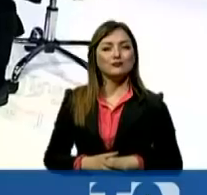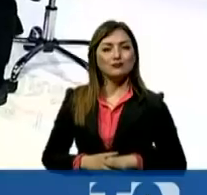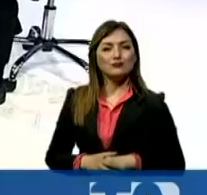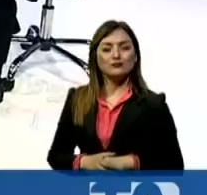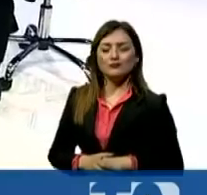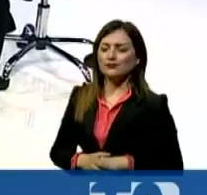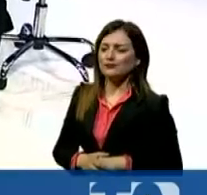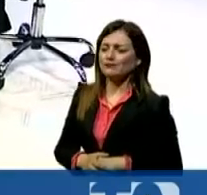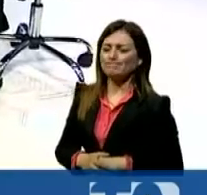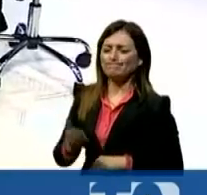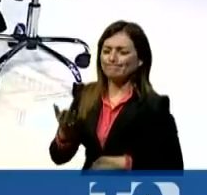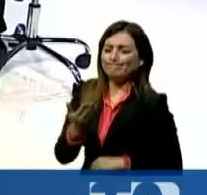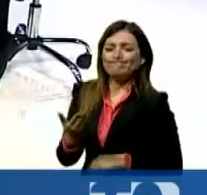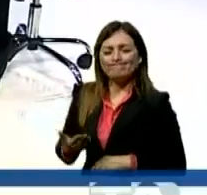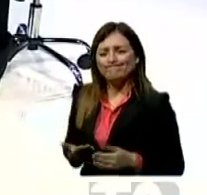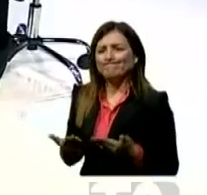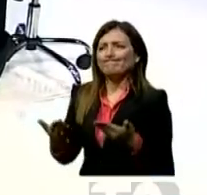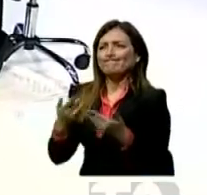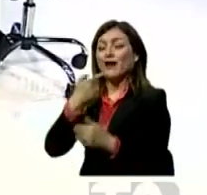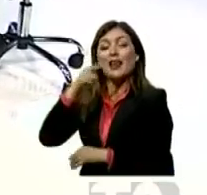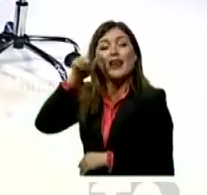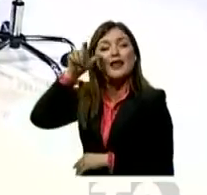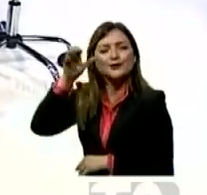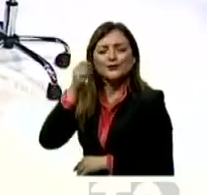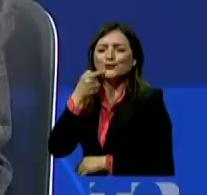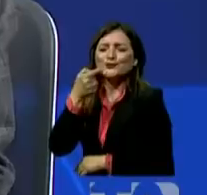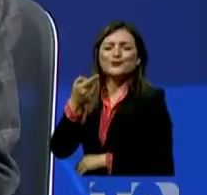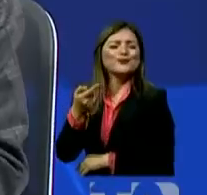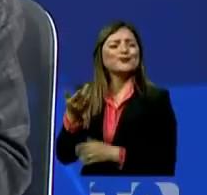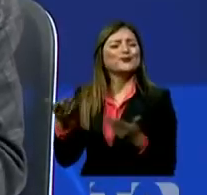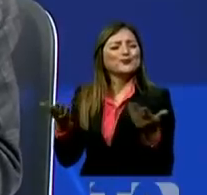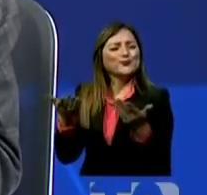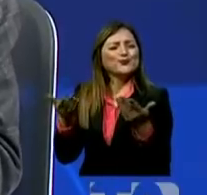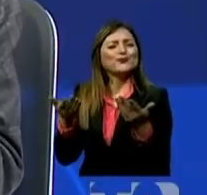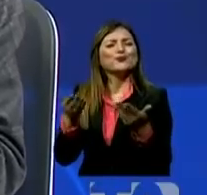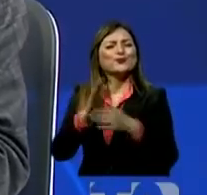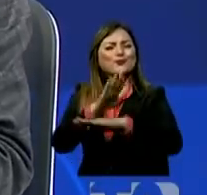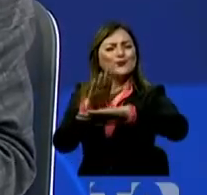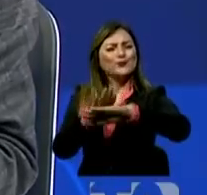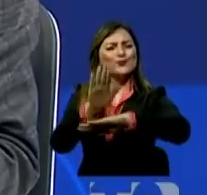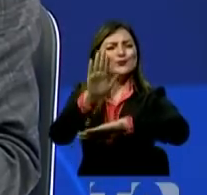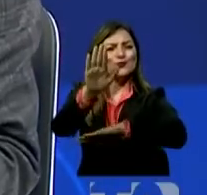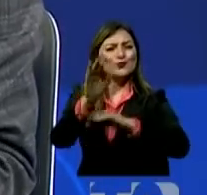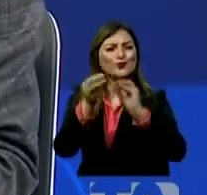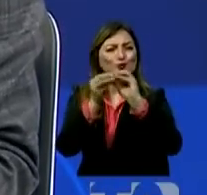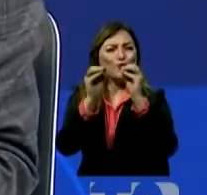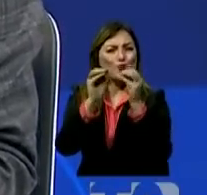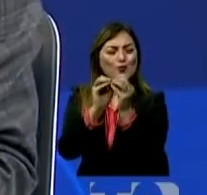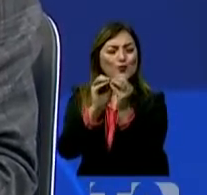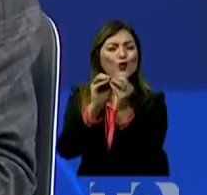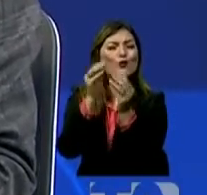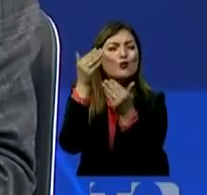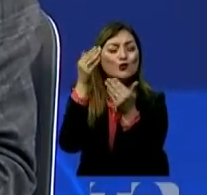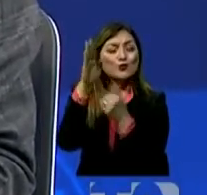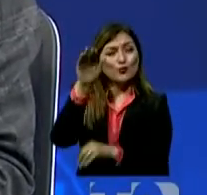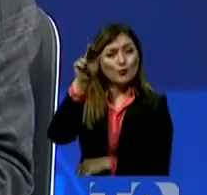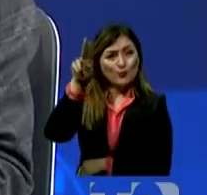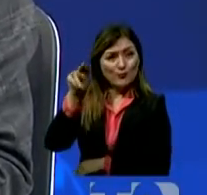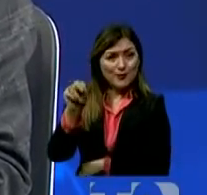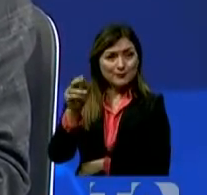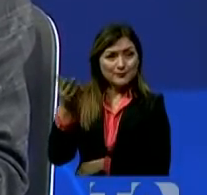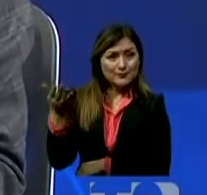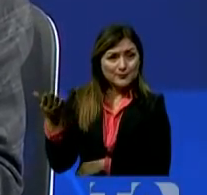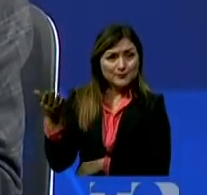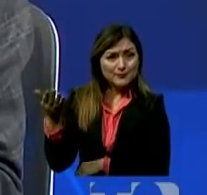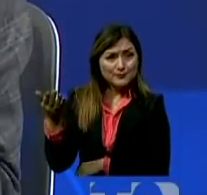Presidenta, lo que más o menos quiere decir el presidente también se traduce en lo que hace su bloque político, el BAN. El